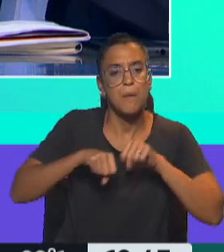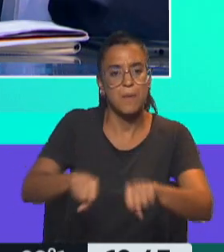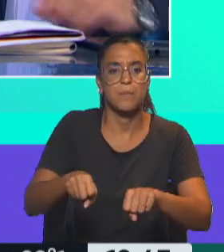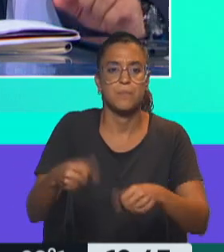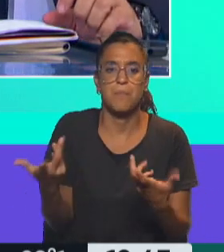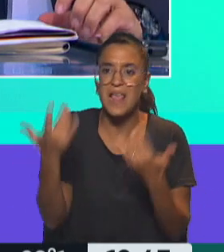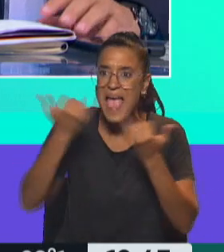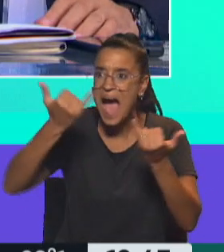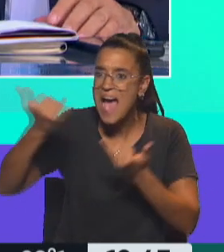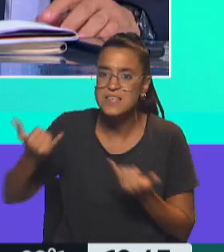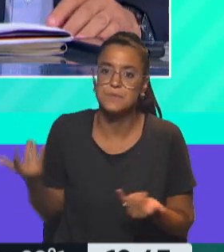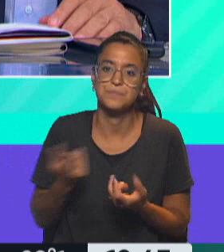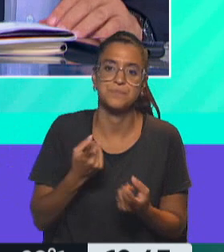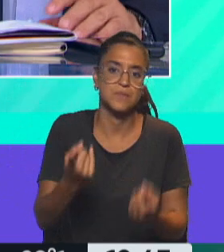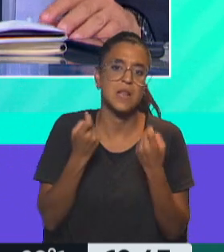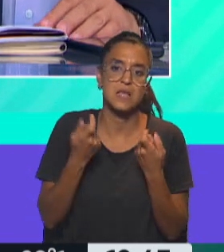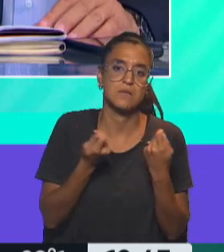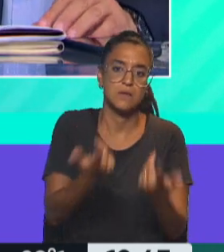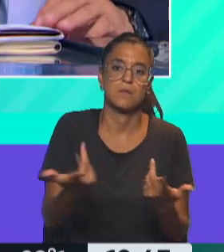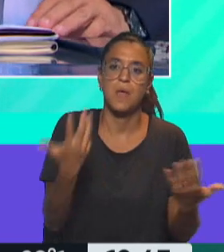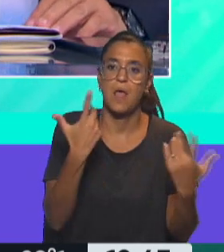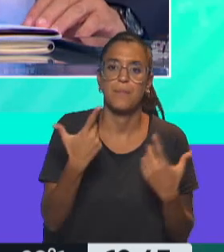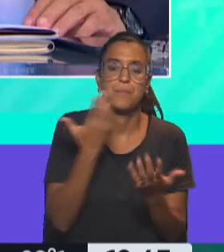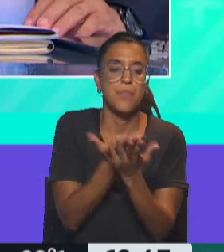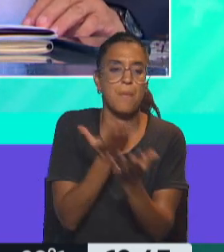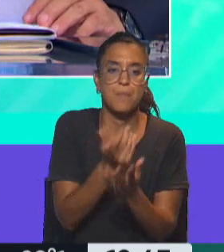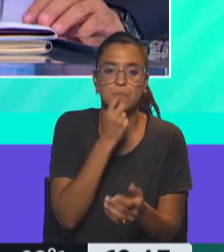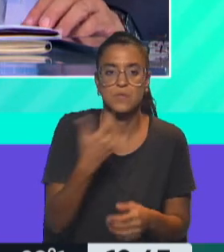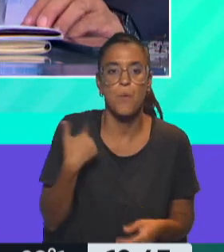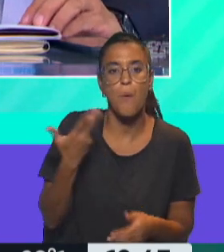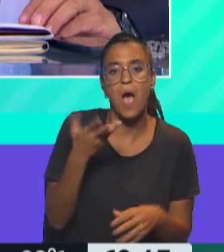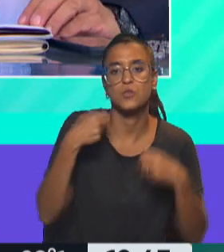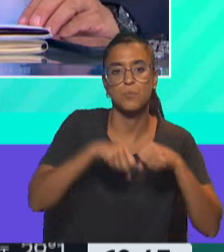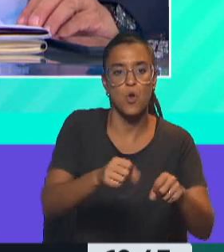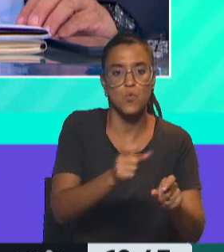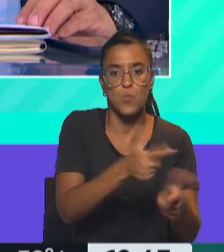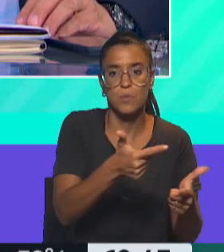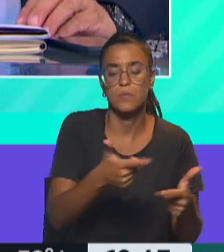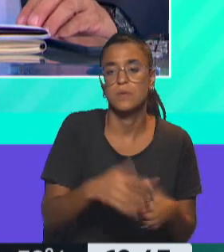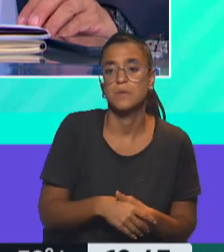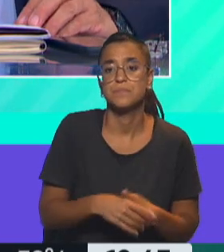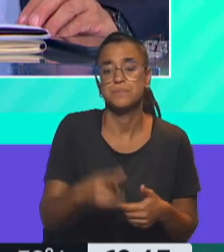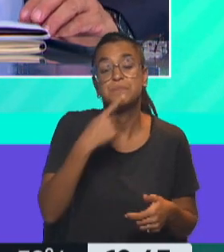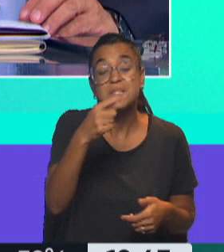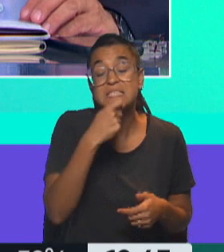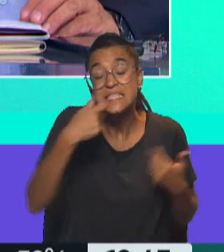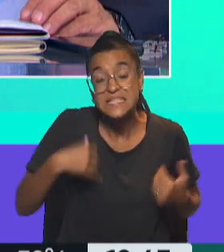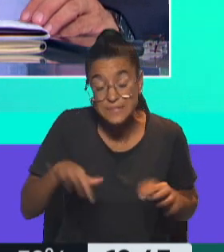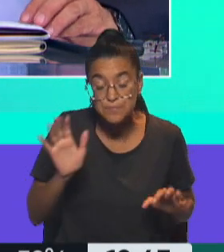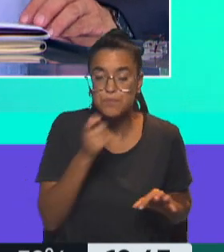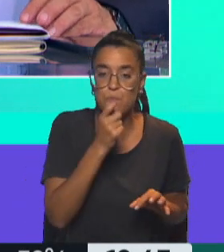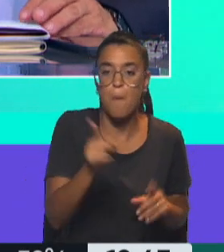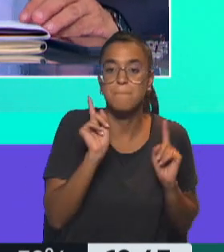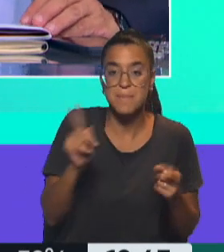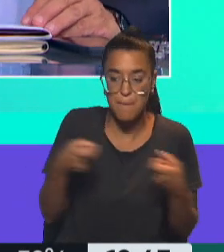desabastecimiento? Los necesarios para atender la demanda. Es decir, que si uno va a supermercado y no encuentra eso... No existir un problema, salvo que la misma